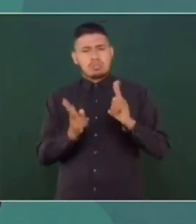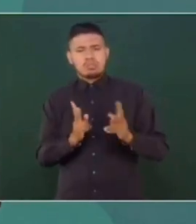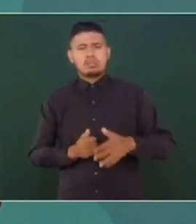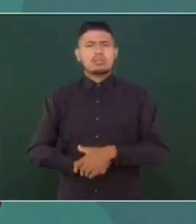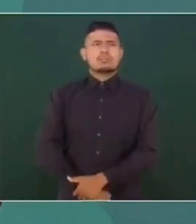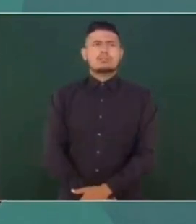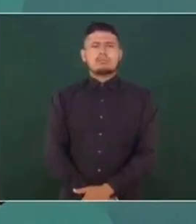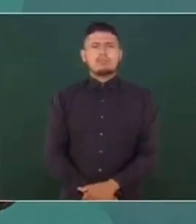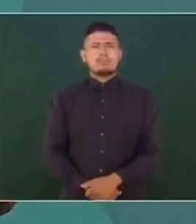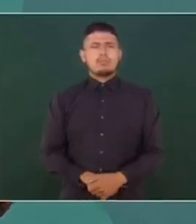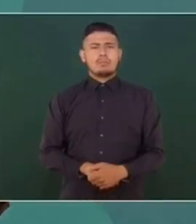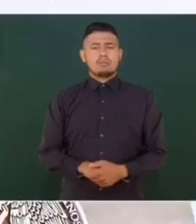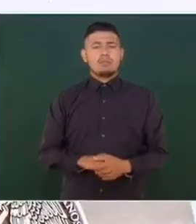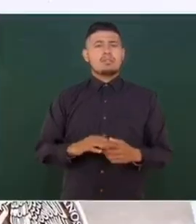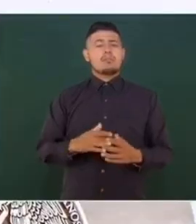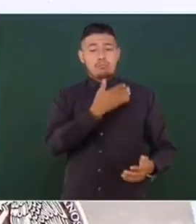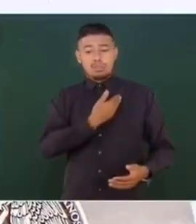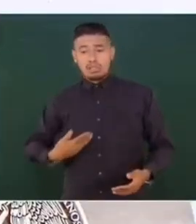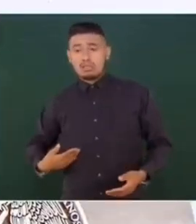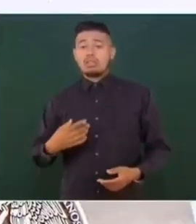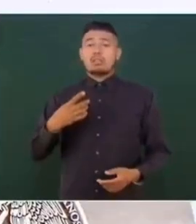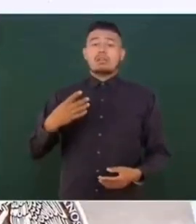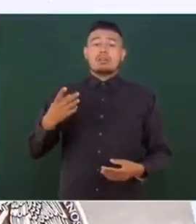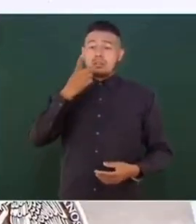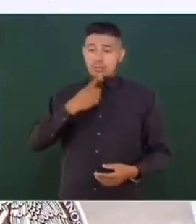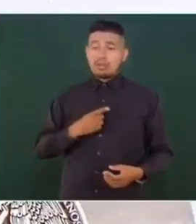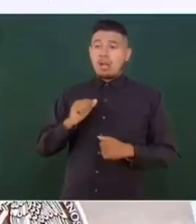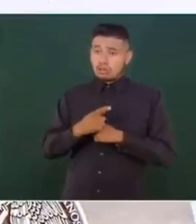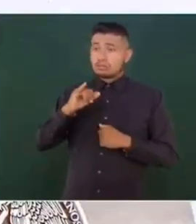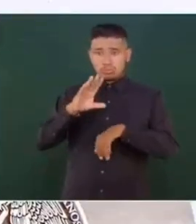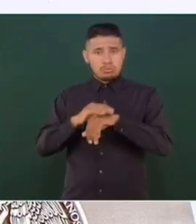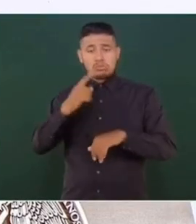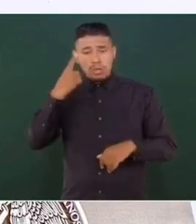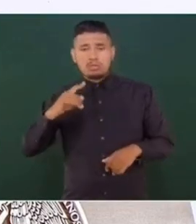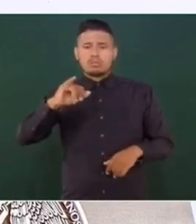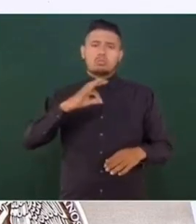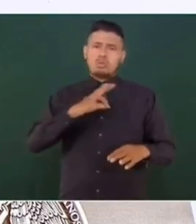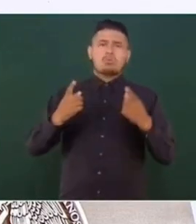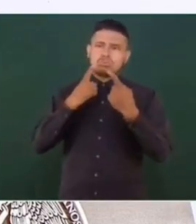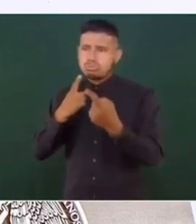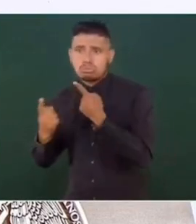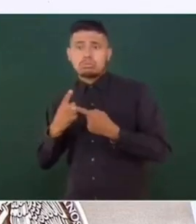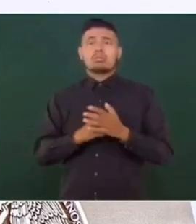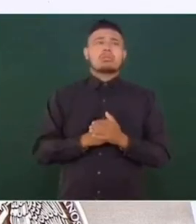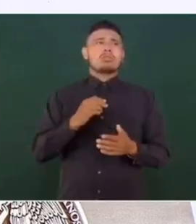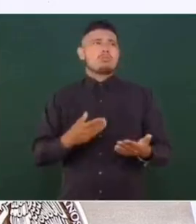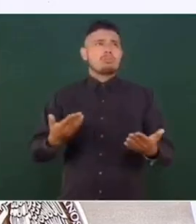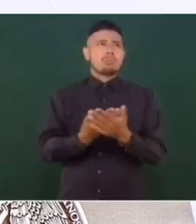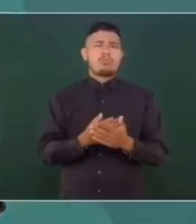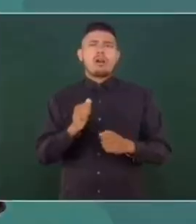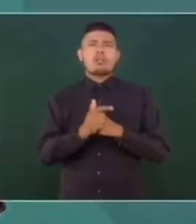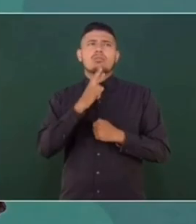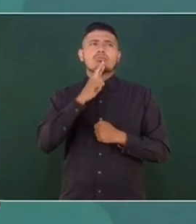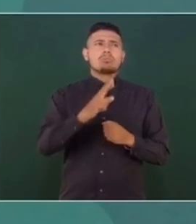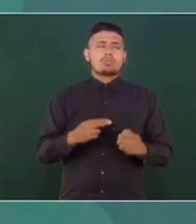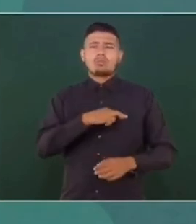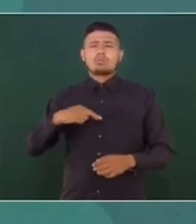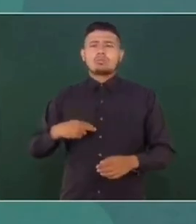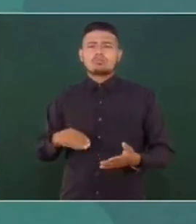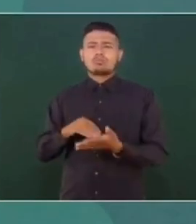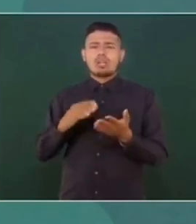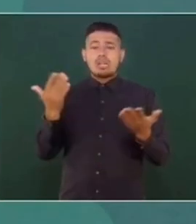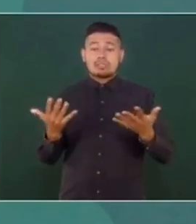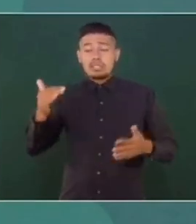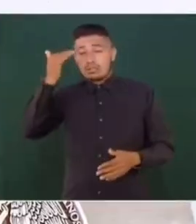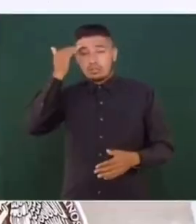conforme a las instrucciones del señor presidente, podemos hablar con cualquiera. Lo que sí, no pedimos alguna respuesta, nuestra postura fue